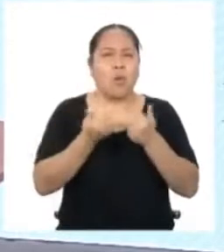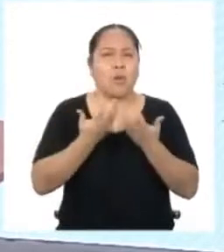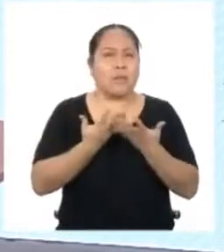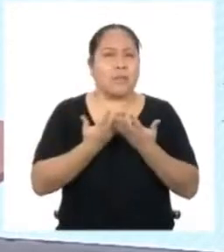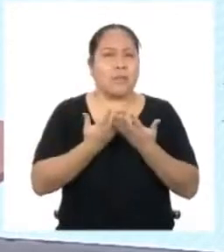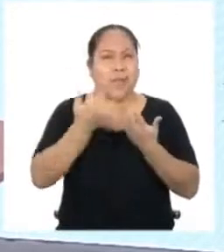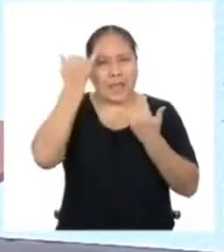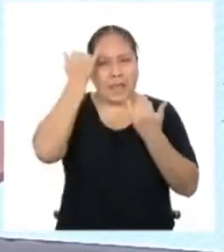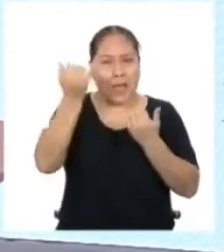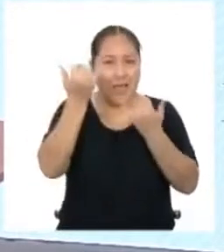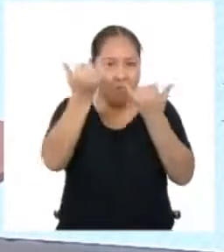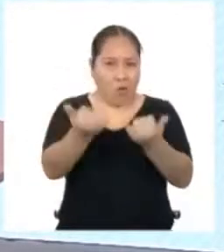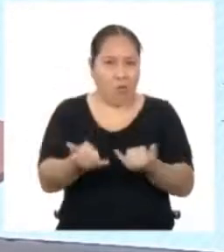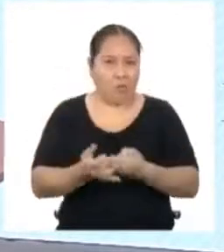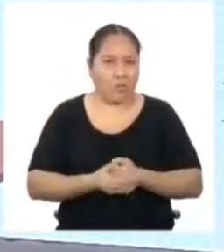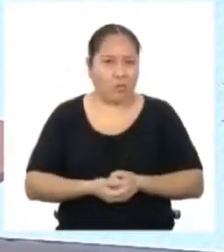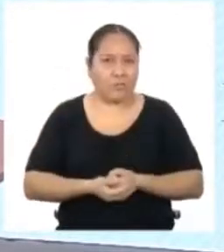hoy?